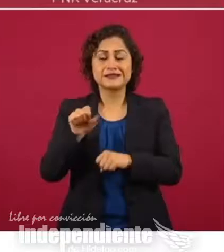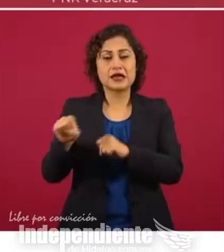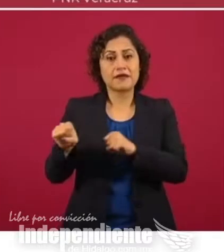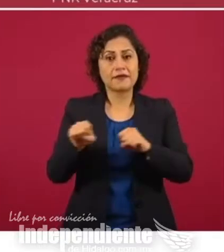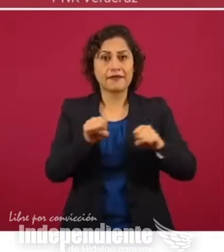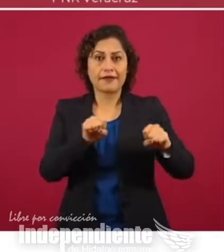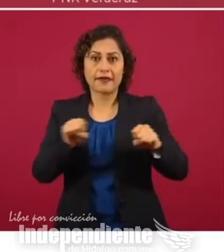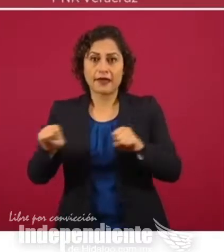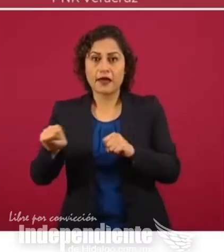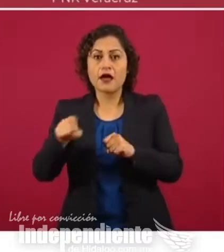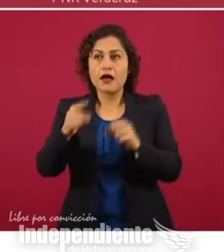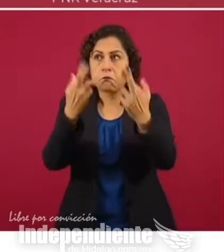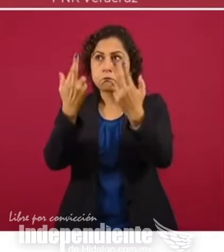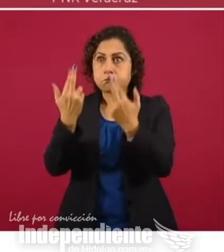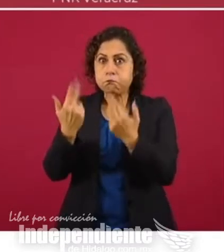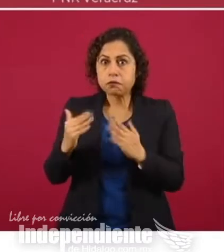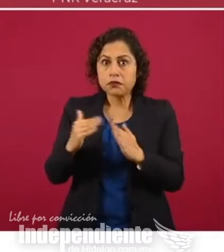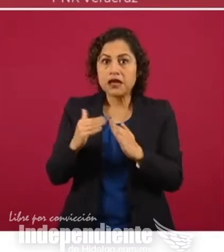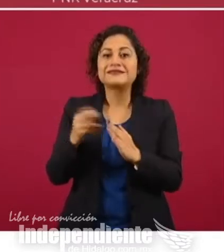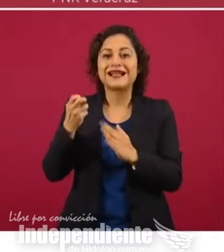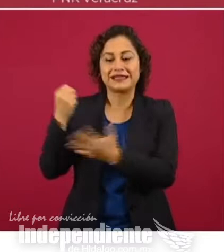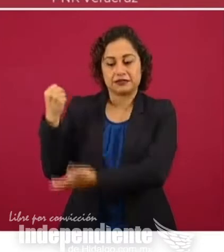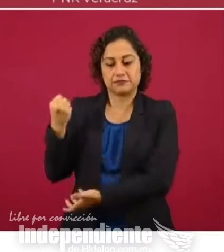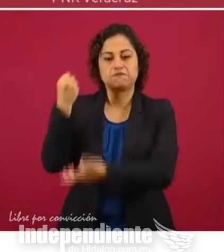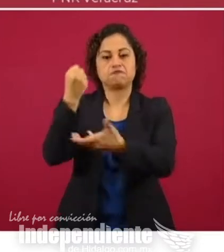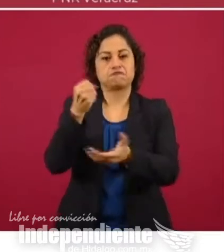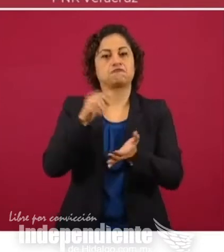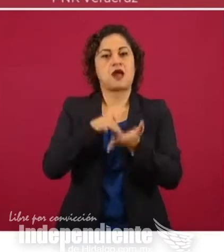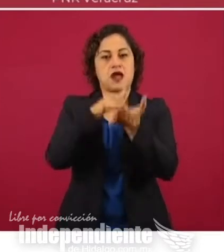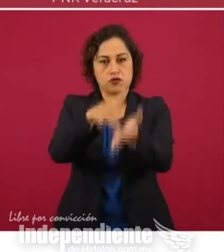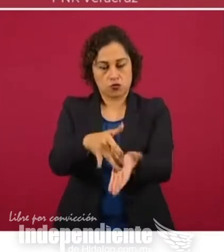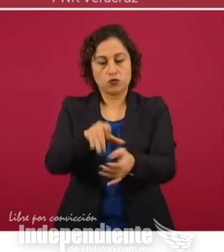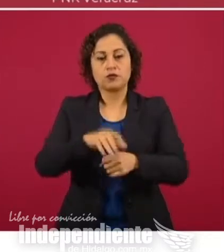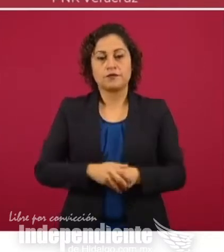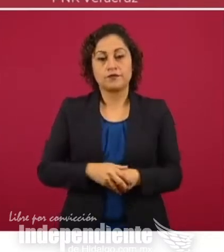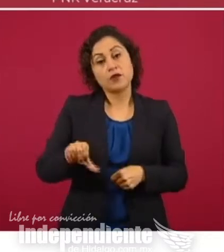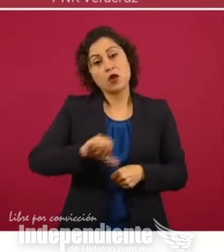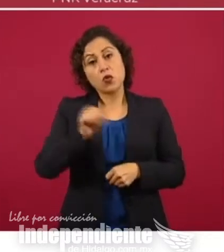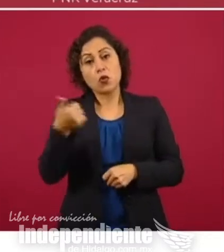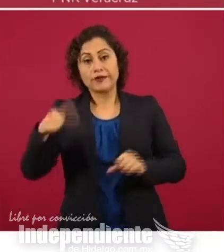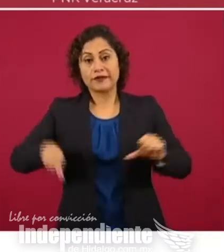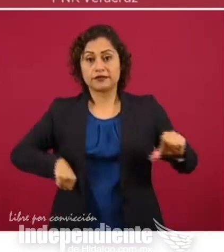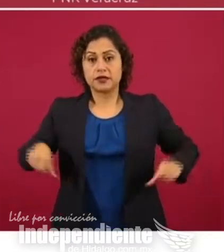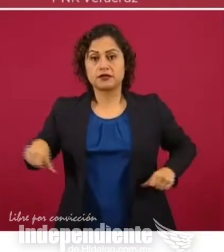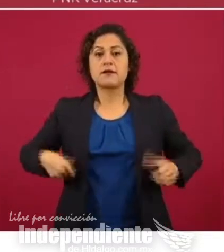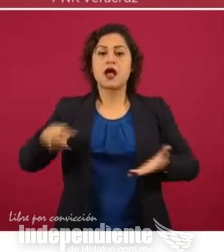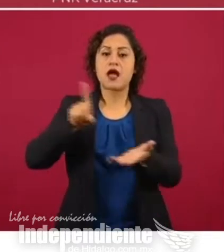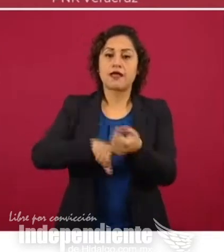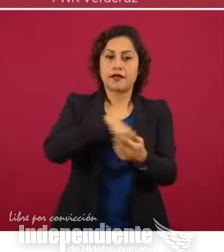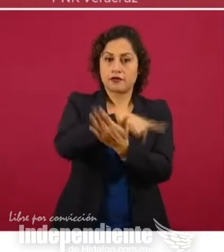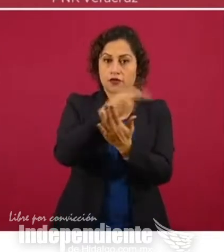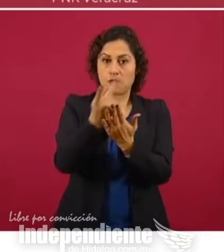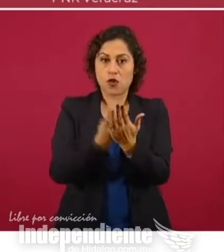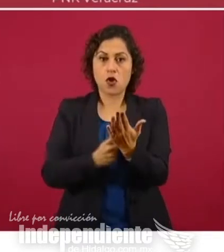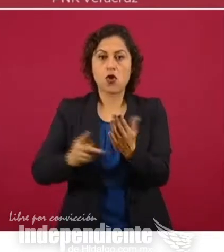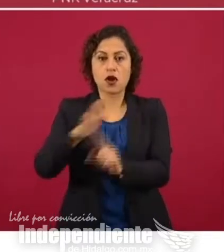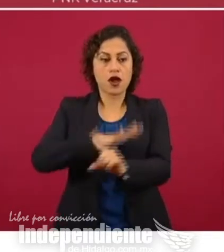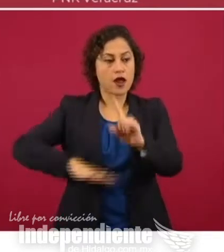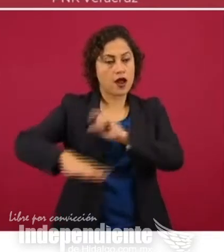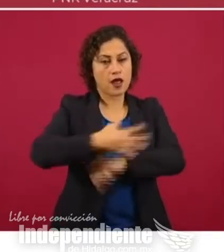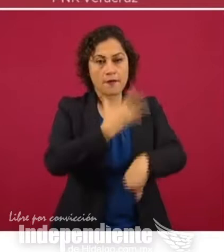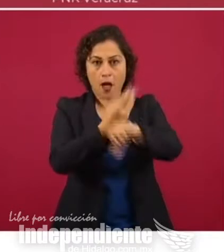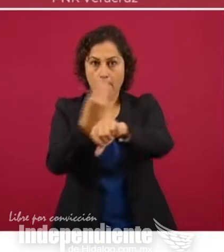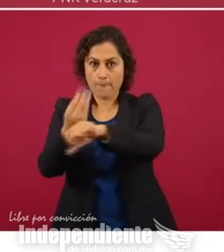sufrieron daños por los sismos de 2017 y 2018, mientras el segundo tiene que ver con apoyos a familias de colonias